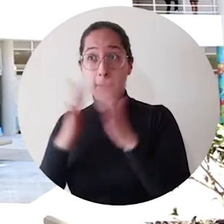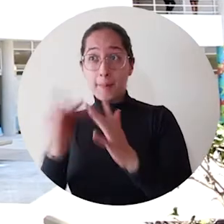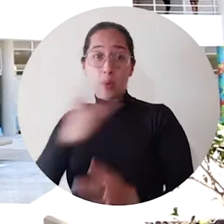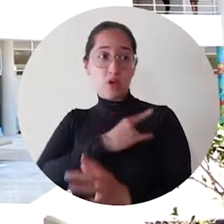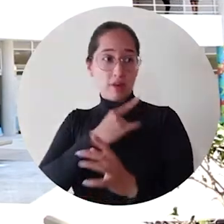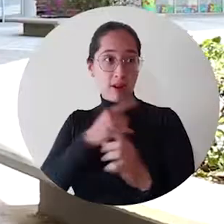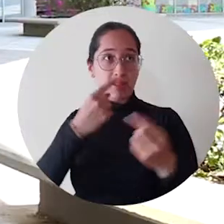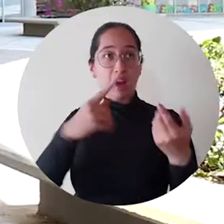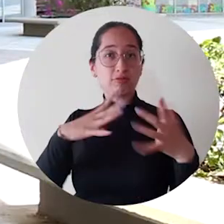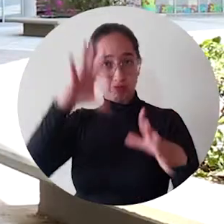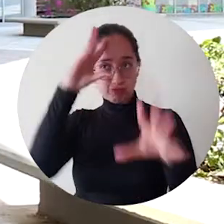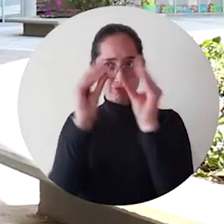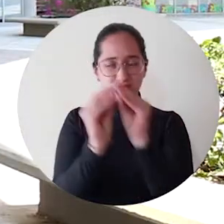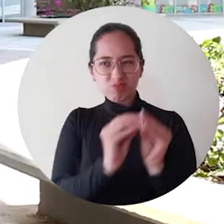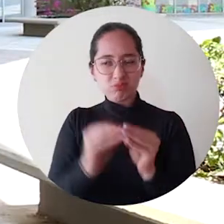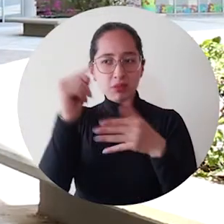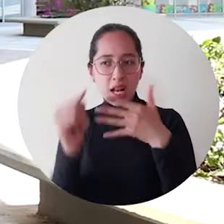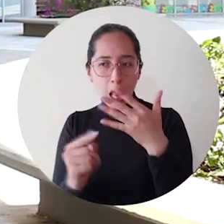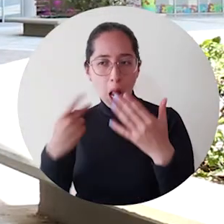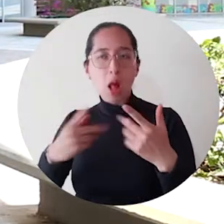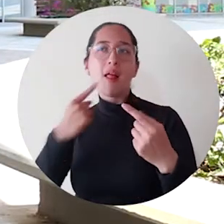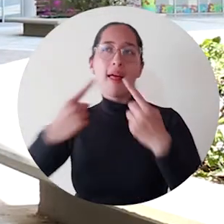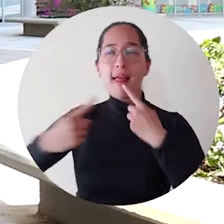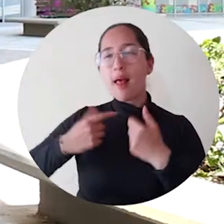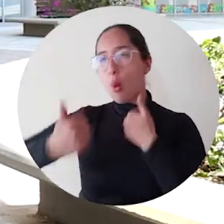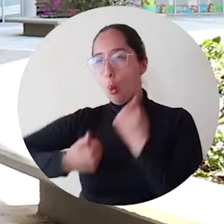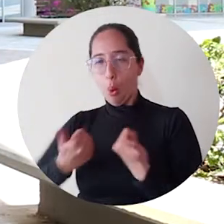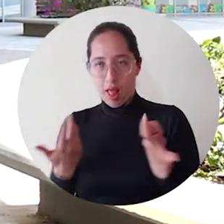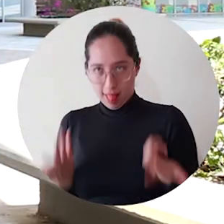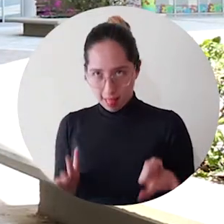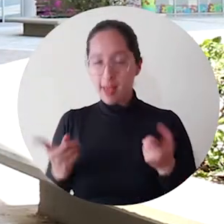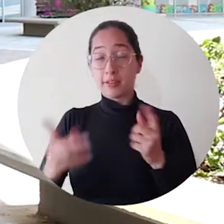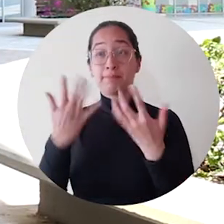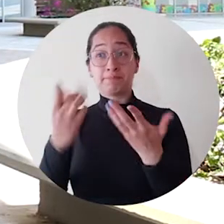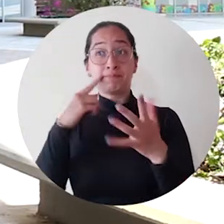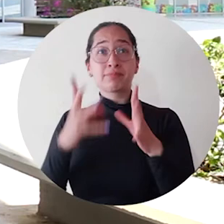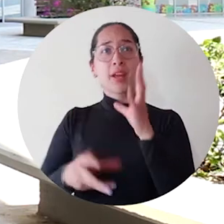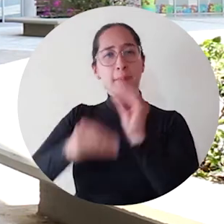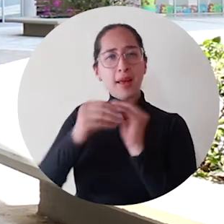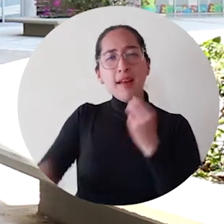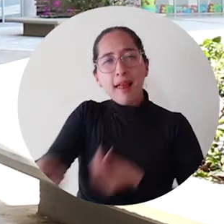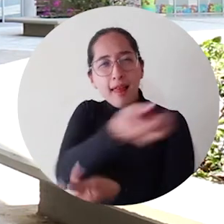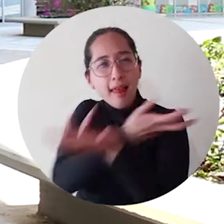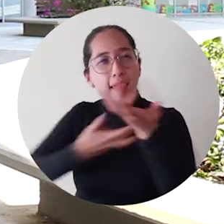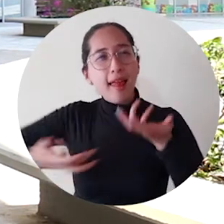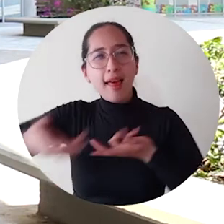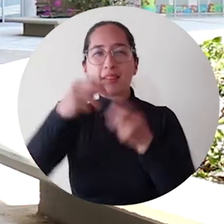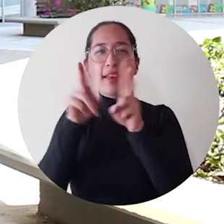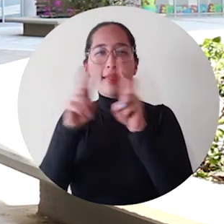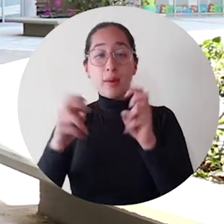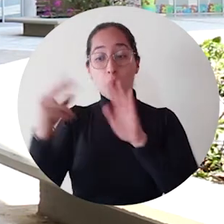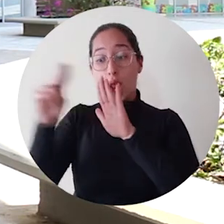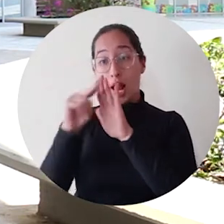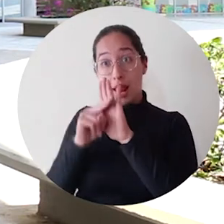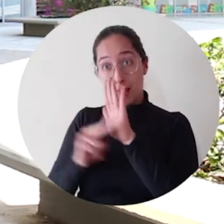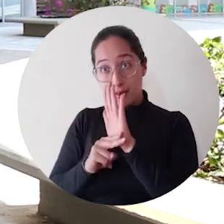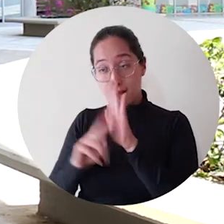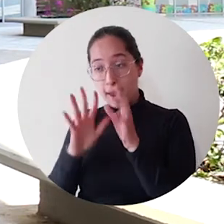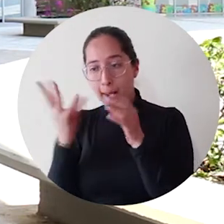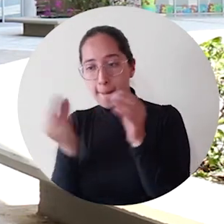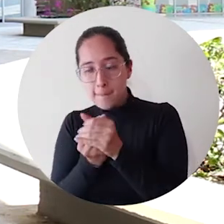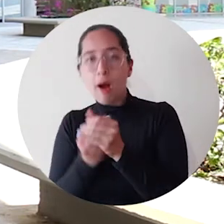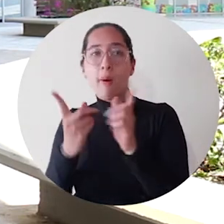pueden conversar. Tuvimos la oportunidad de que nos visitara para socializar con él todo lo que en materia de políticas de